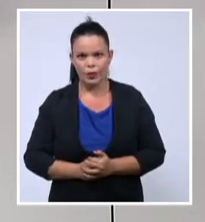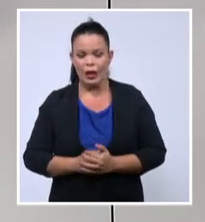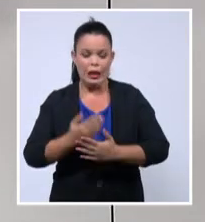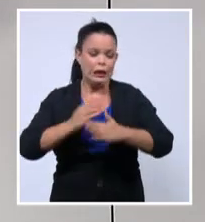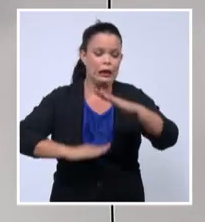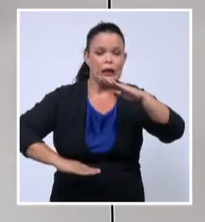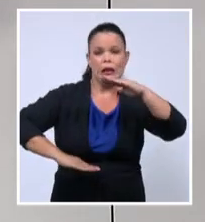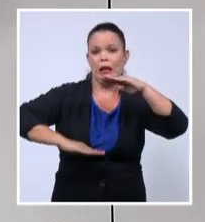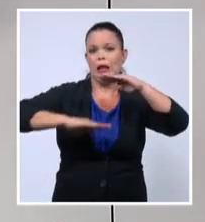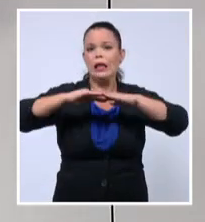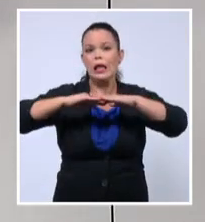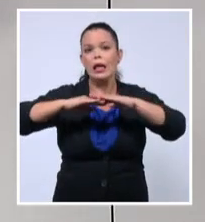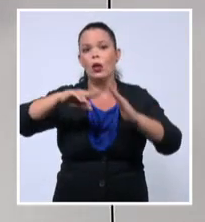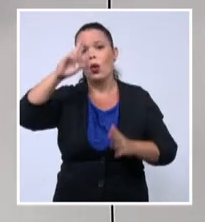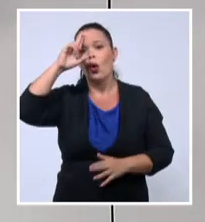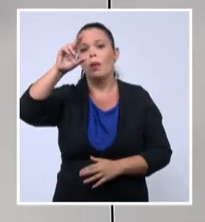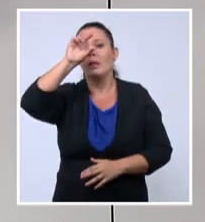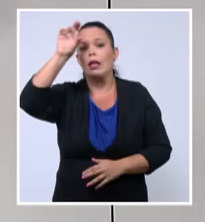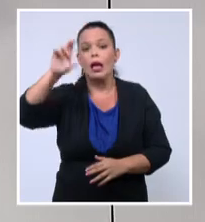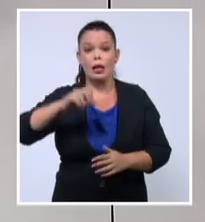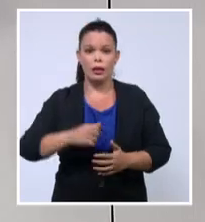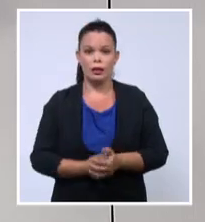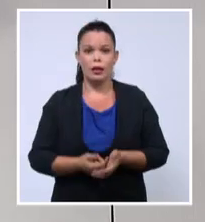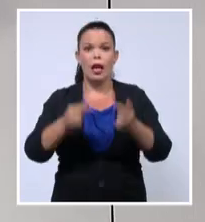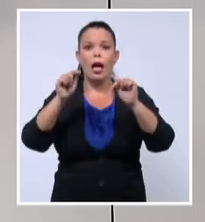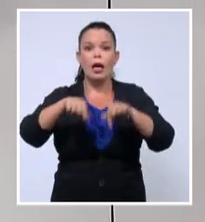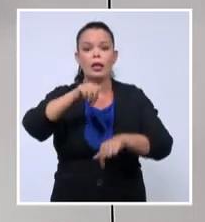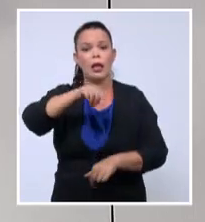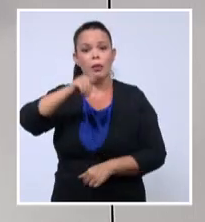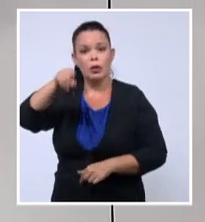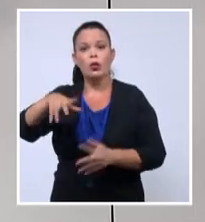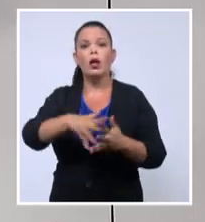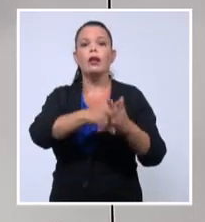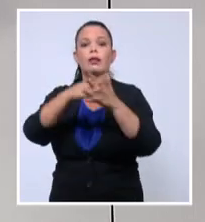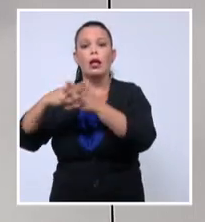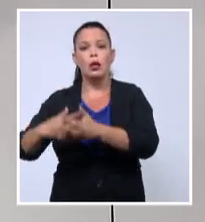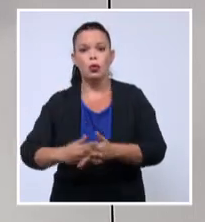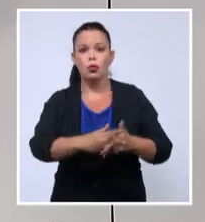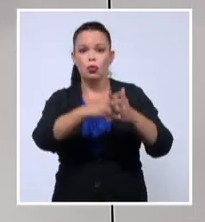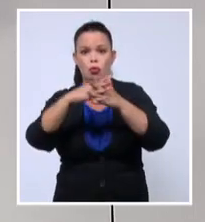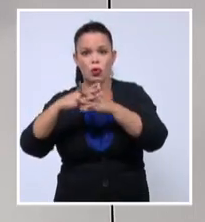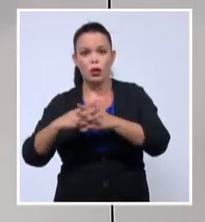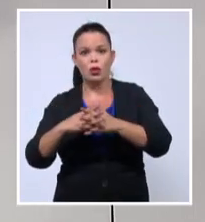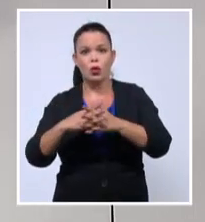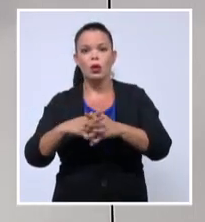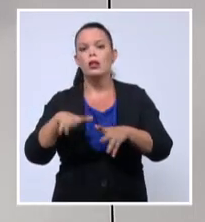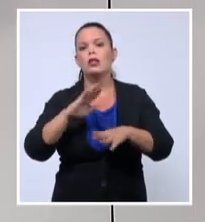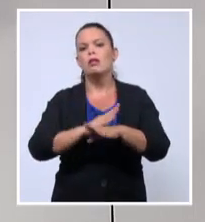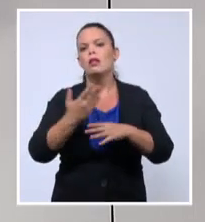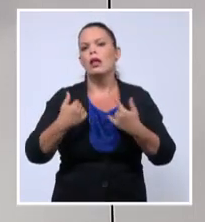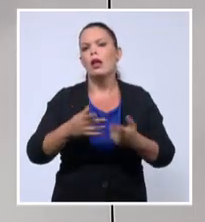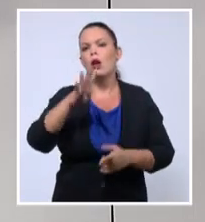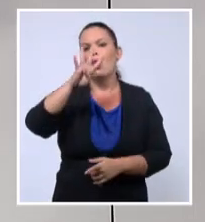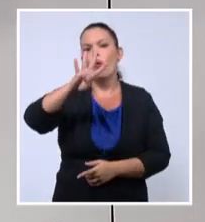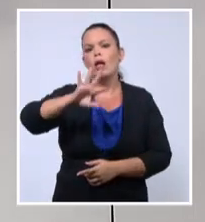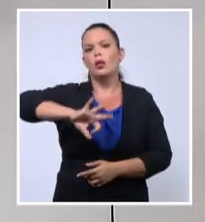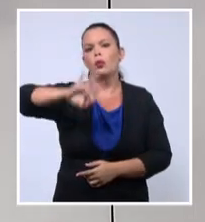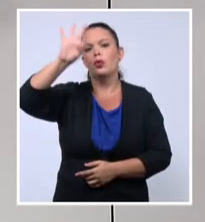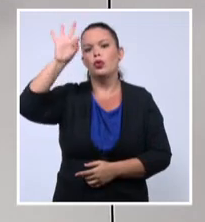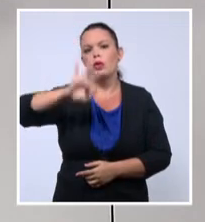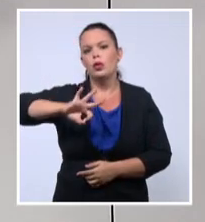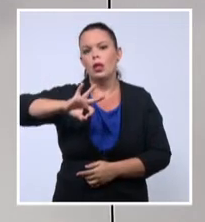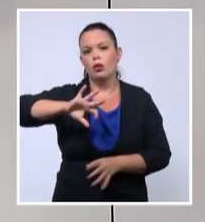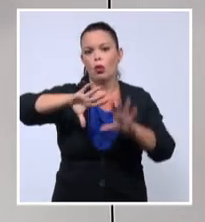realidad es que los estadounidenses representan el 4% de la población mundial, pero ahora mismo tienen el 25